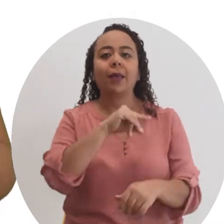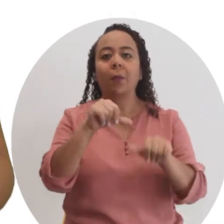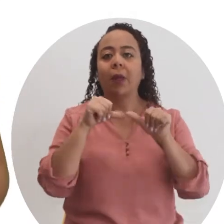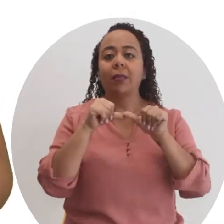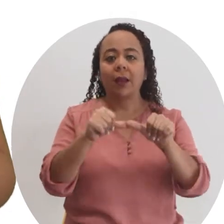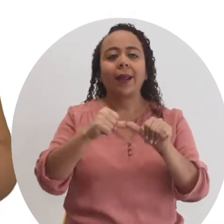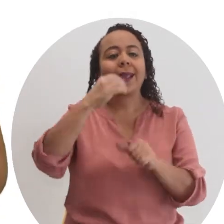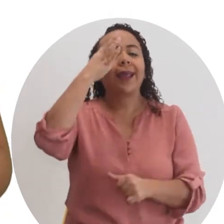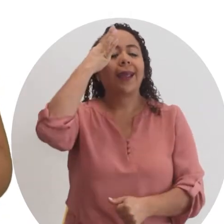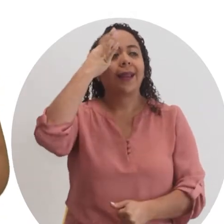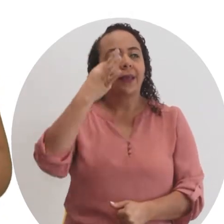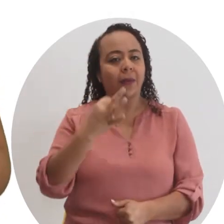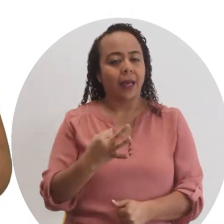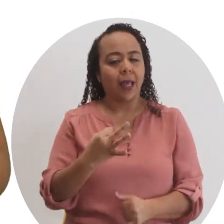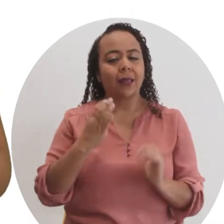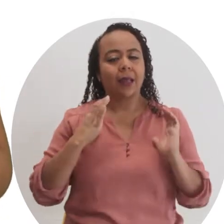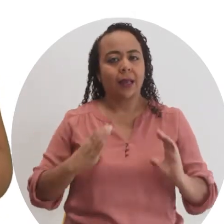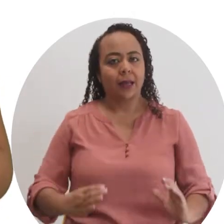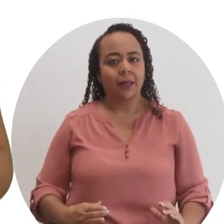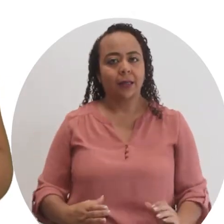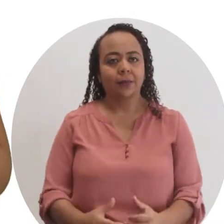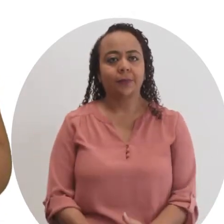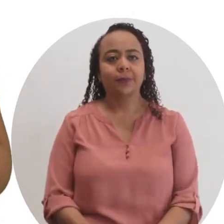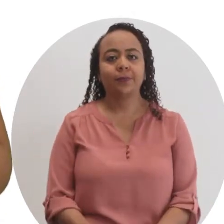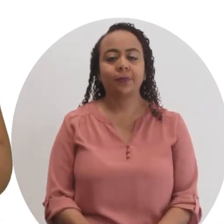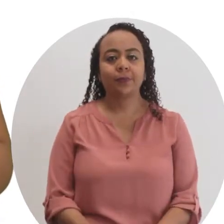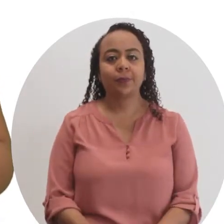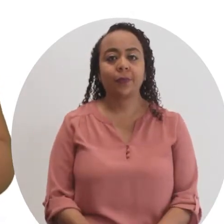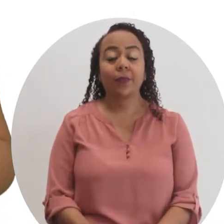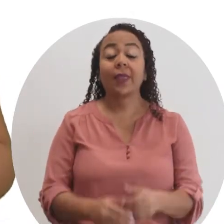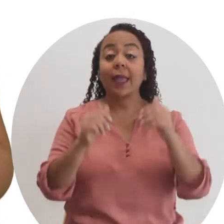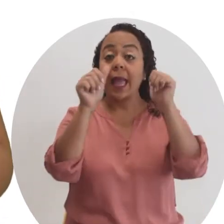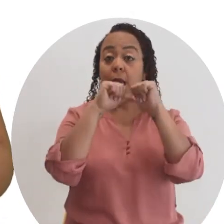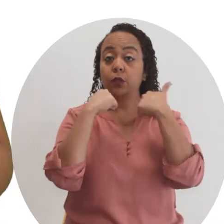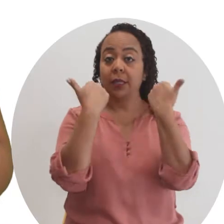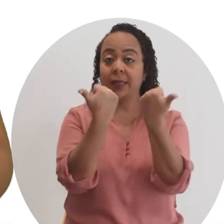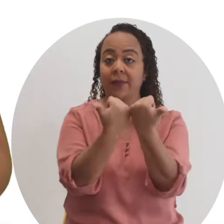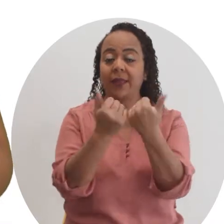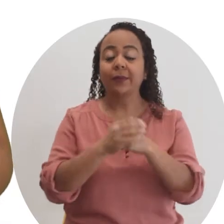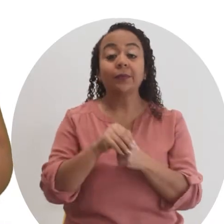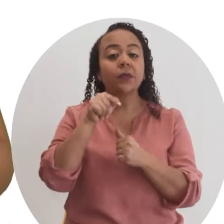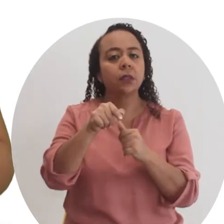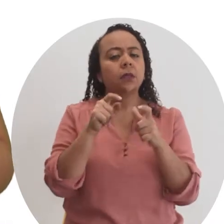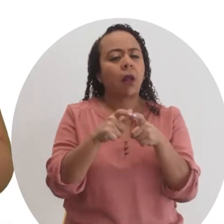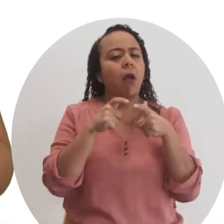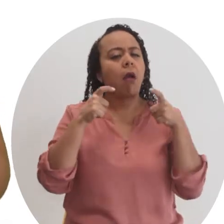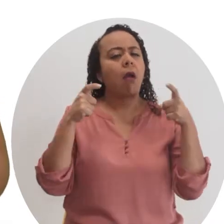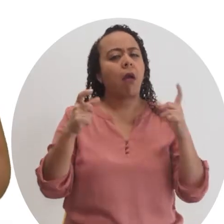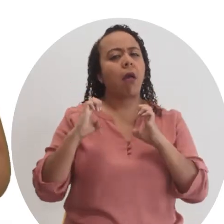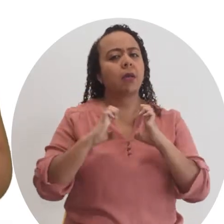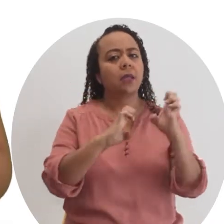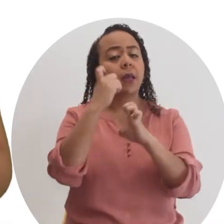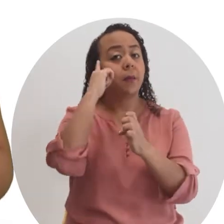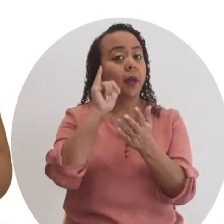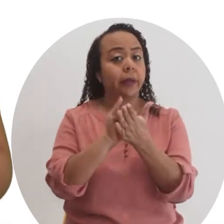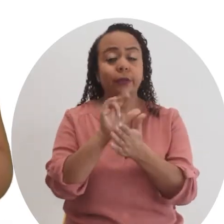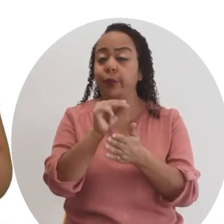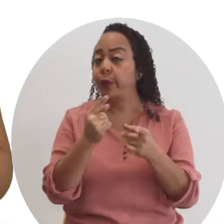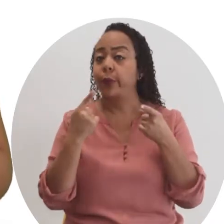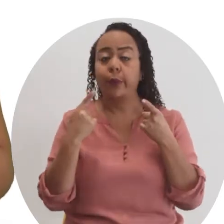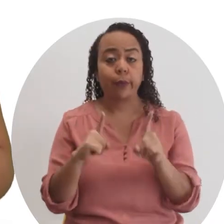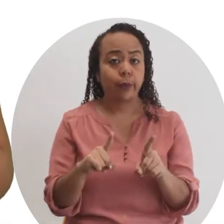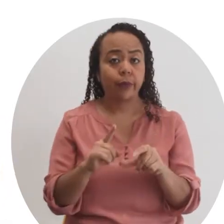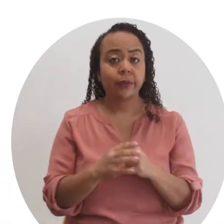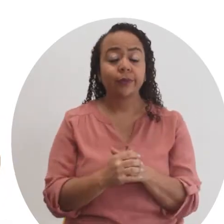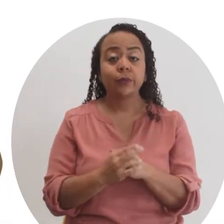y mantener la credibilidad de la clientela. La asociatividad es una gran estrategia para que esto